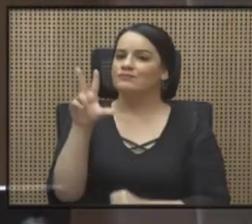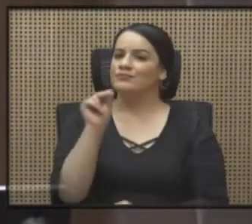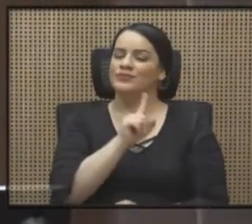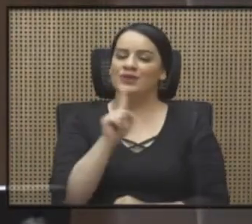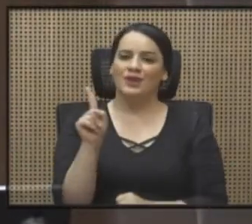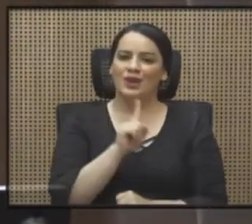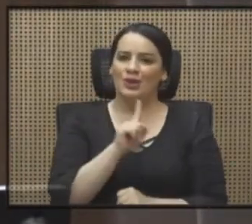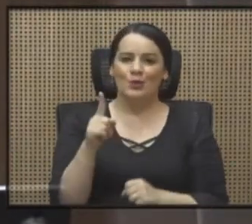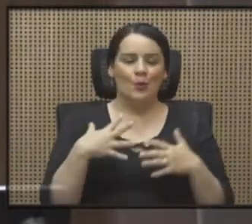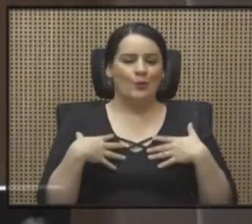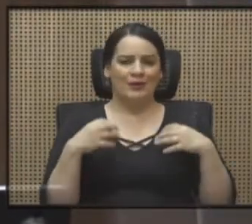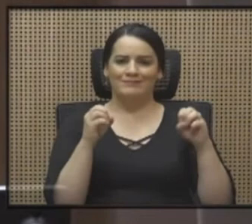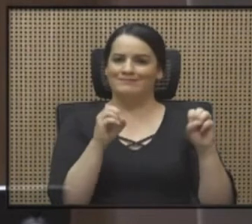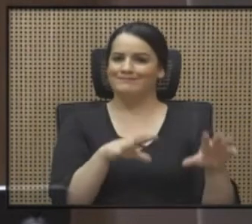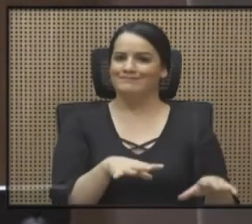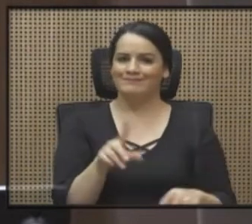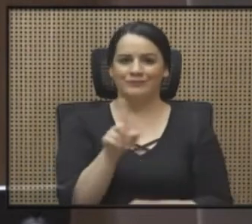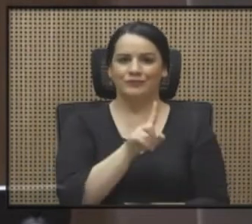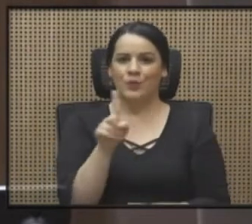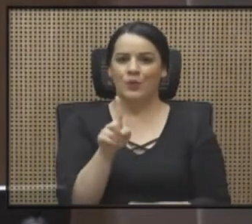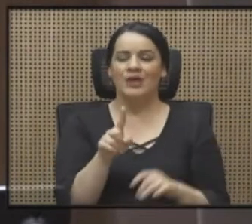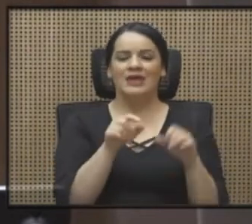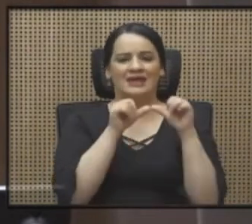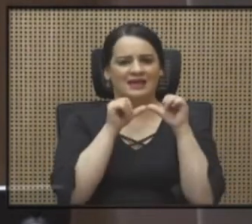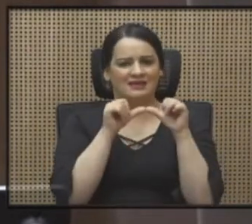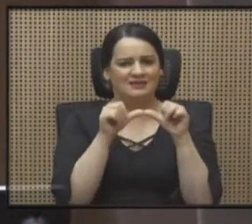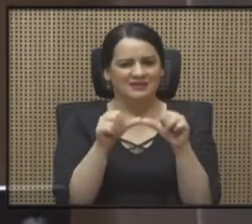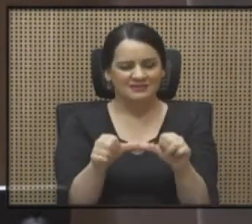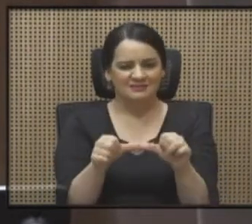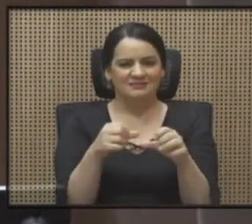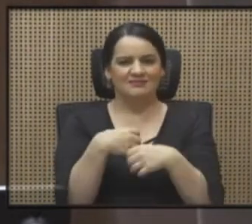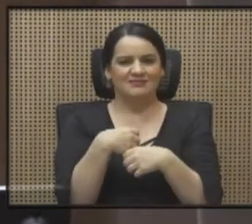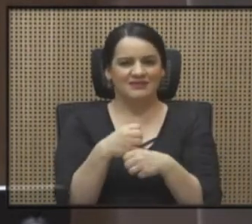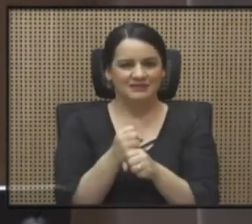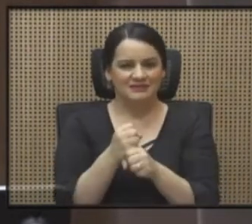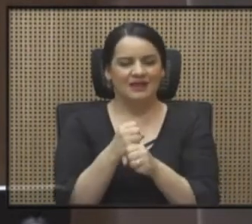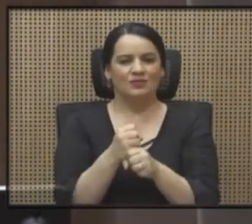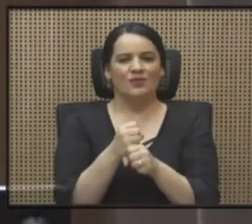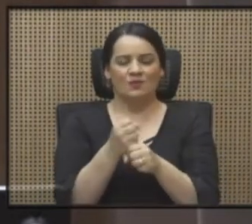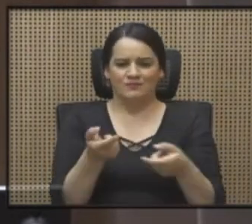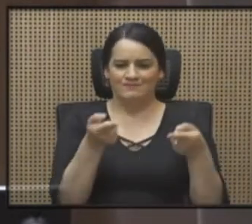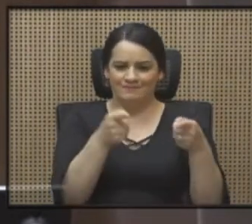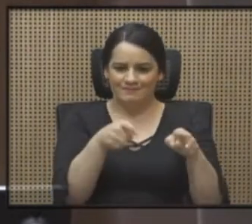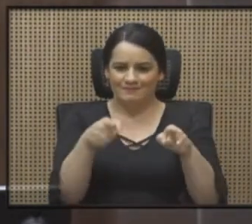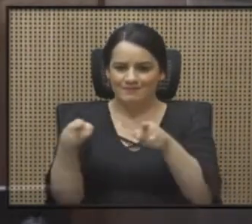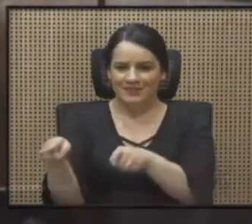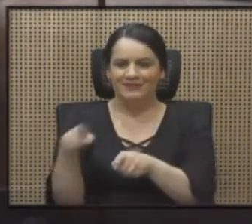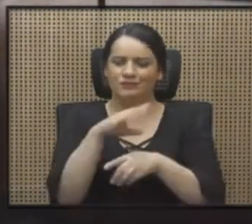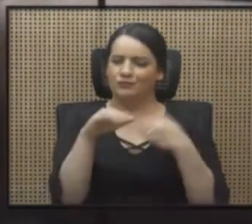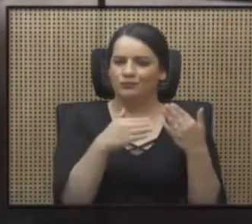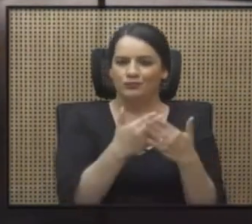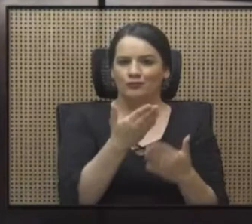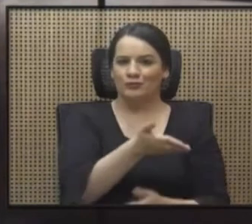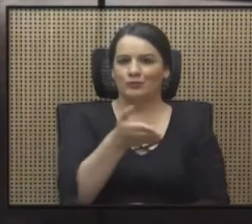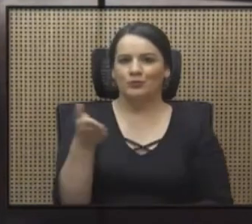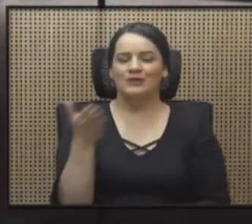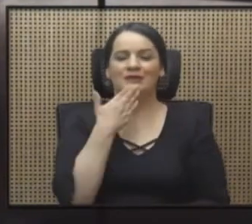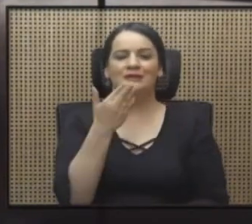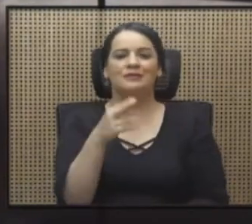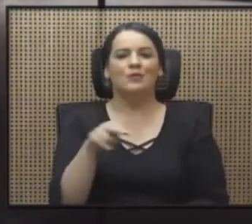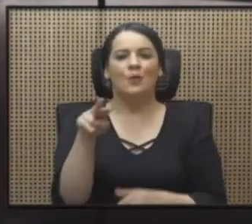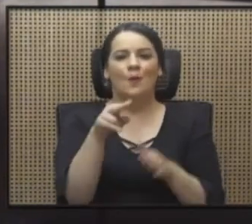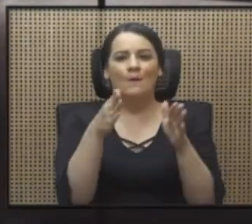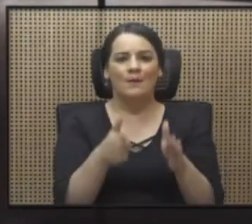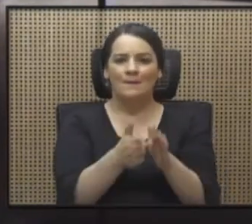y que quiere seguir haciendo que las cosas sucedan. Gracias, compañeros. Pido su